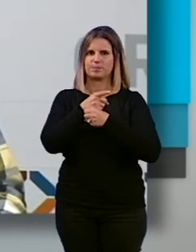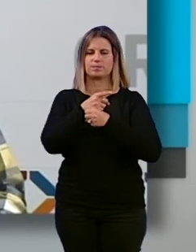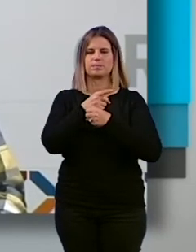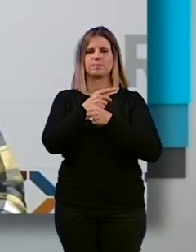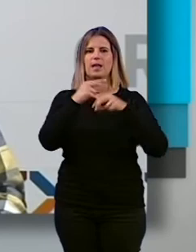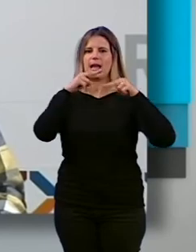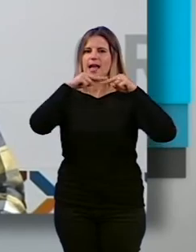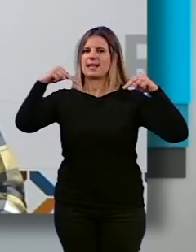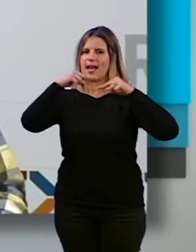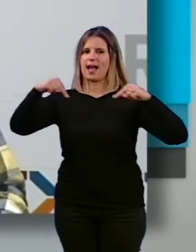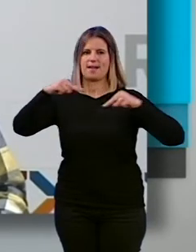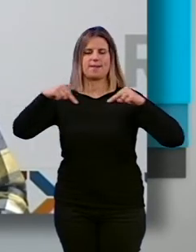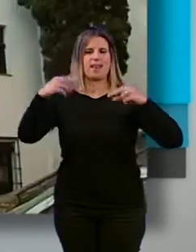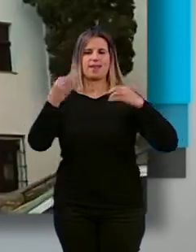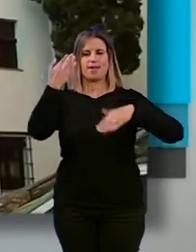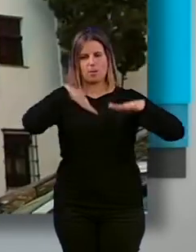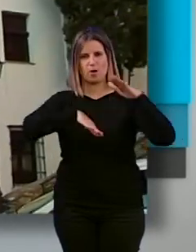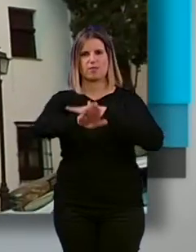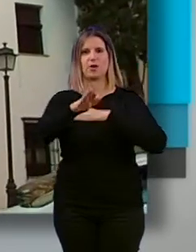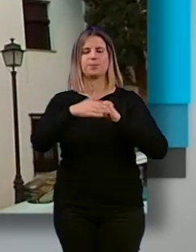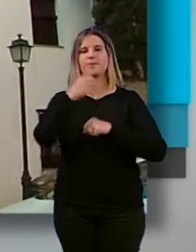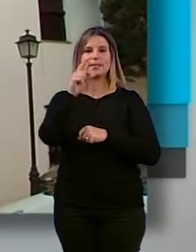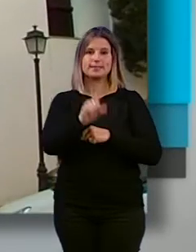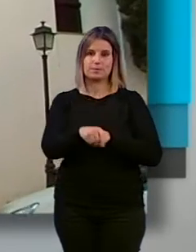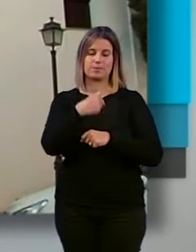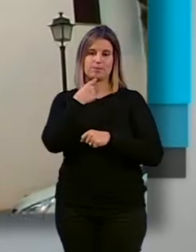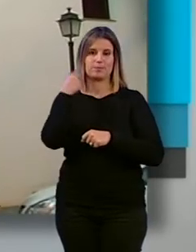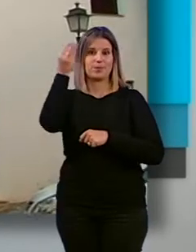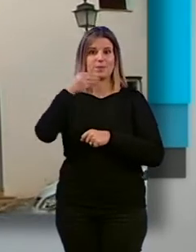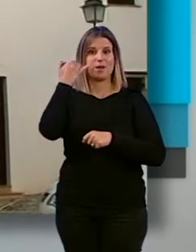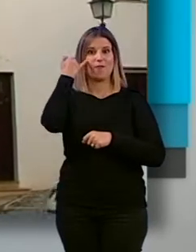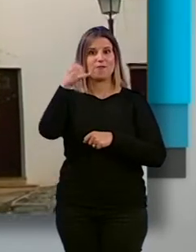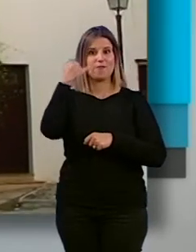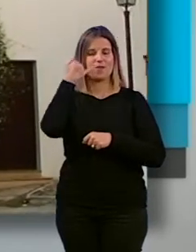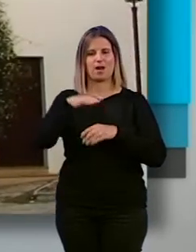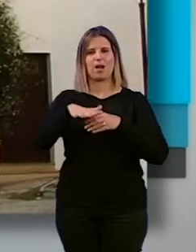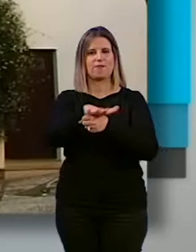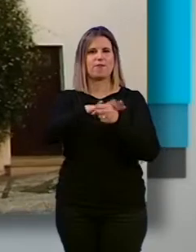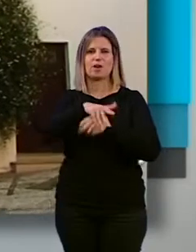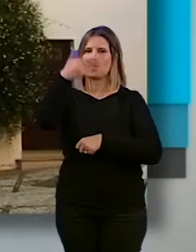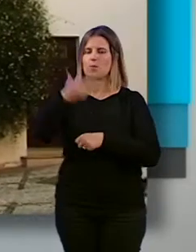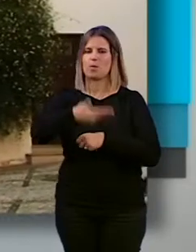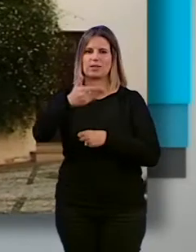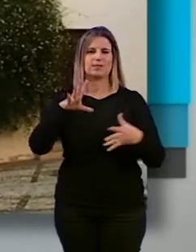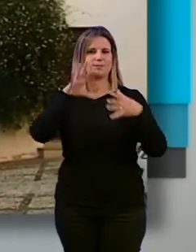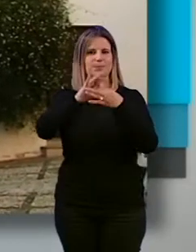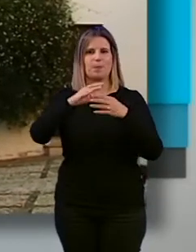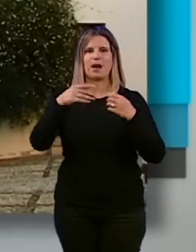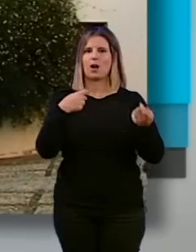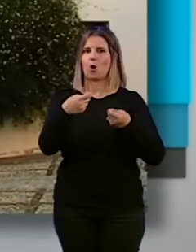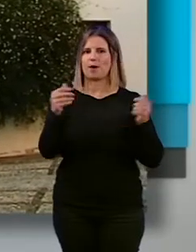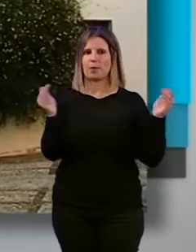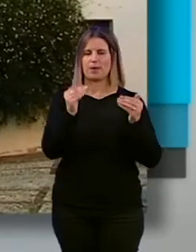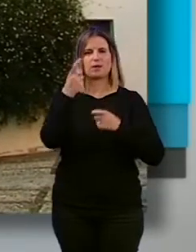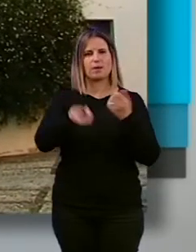cableado vaya de forma subterránea. También considera la llegada de la fibra óptica a los barrios esencial para el pequeño comercio y ha pedido